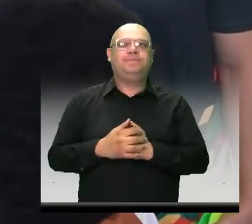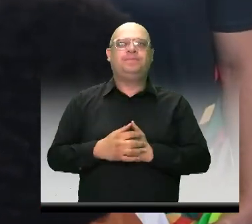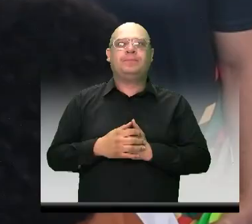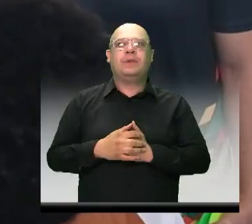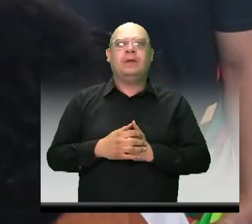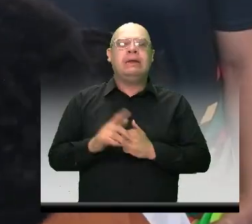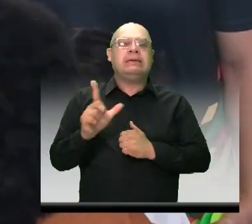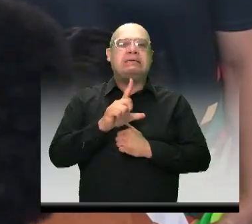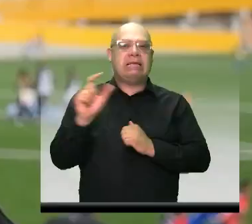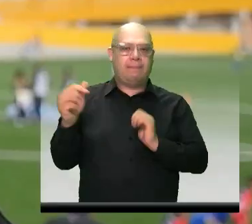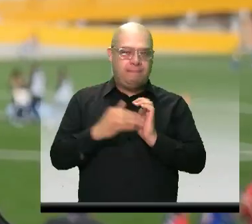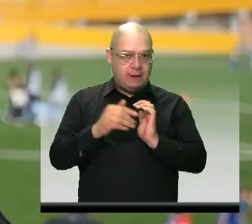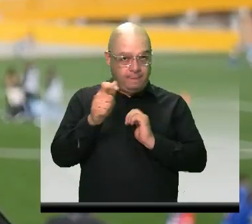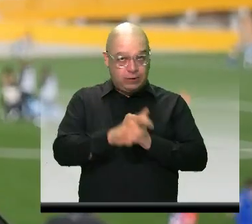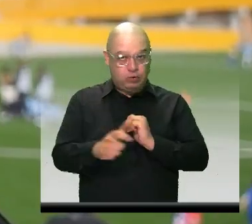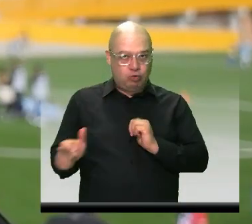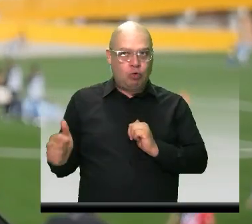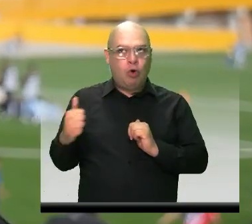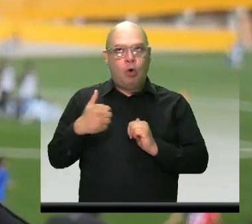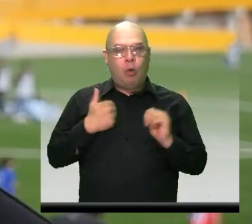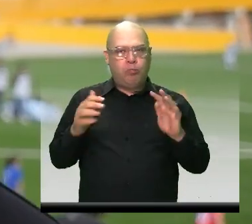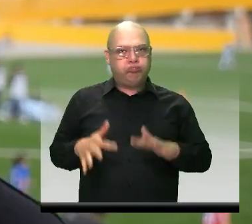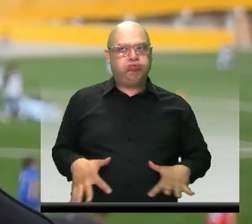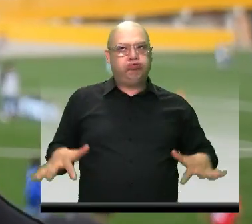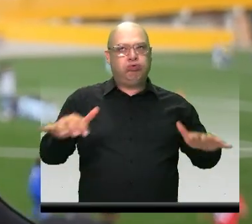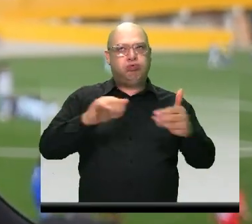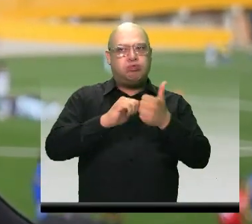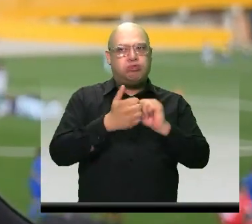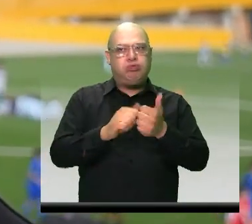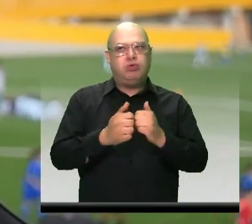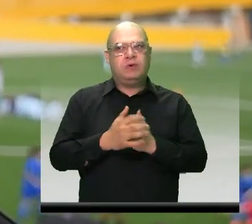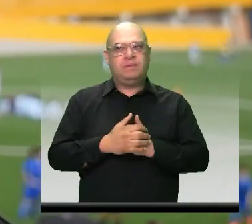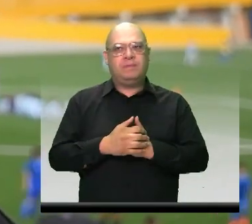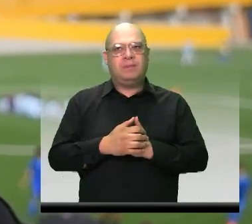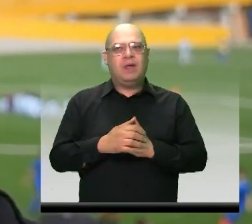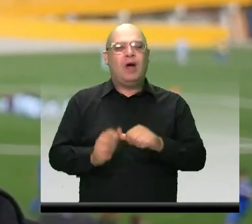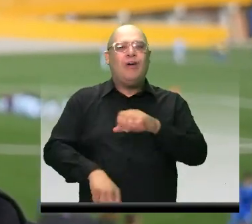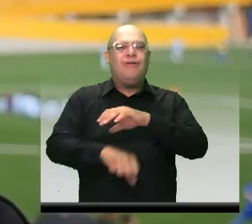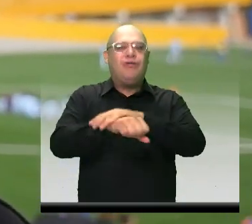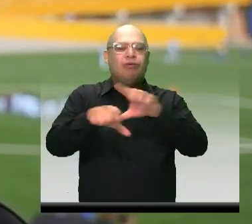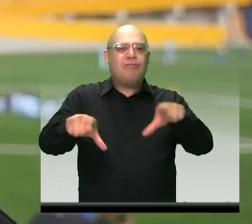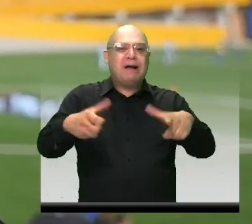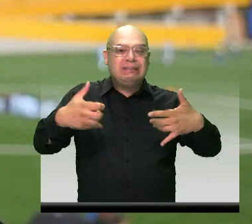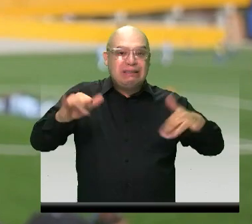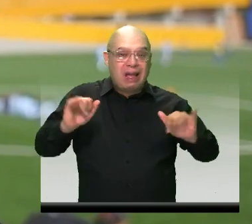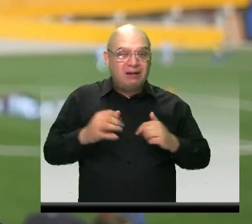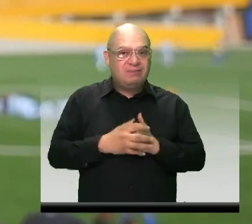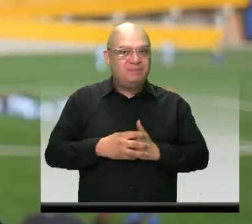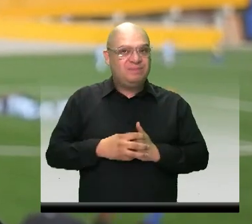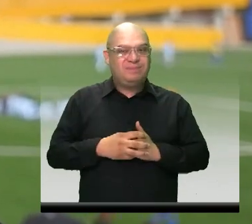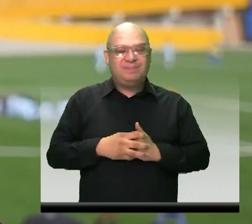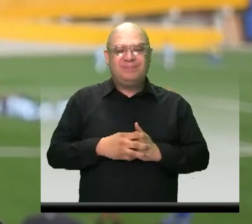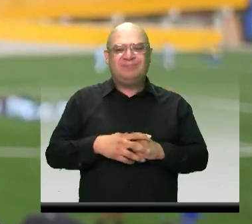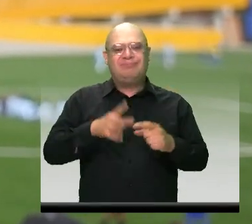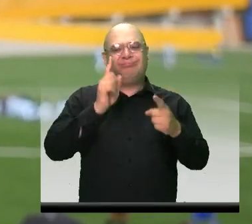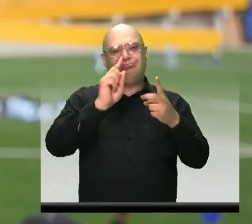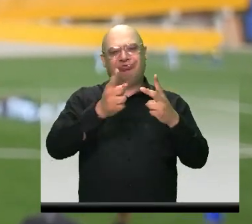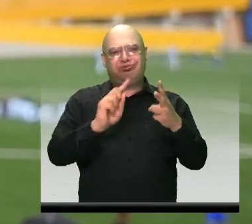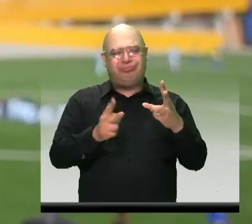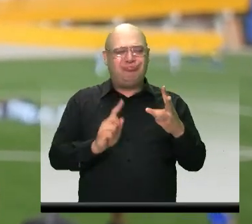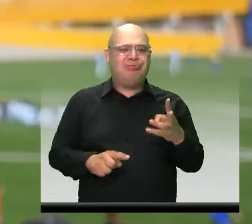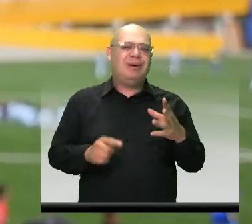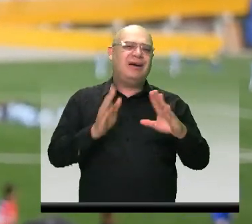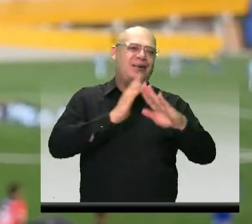serán beneficiadas con este escenario deportivo, no solo es una cancha de fútbol, hay un escenario de deportes de combate, una